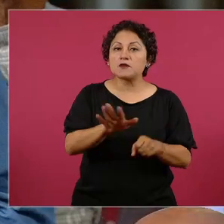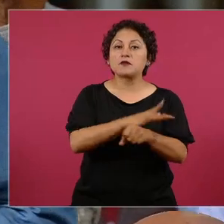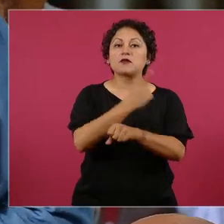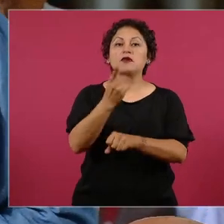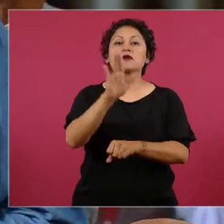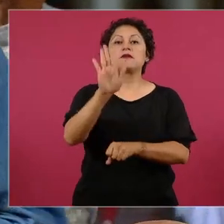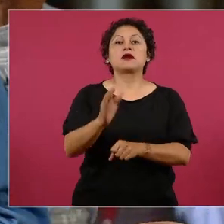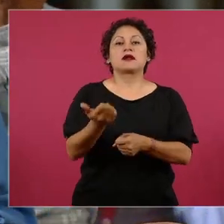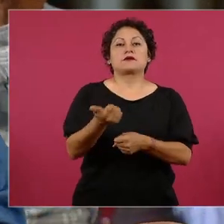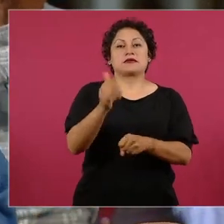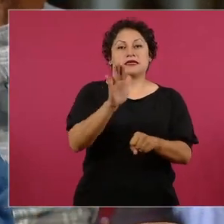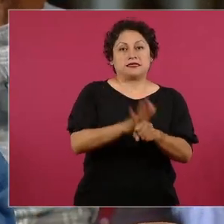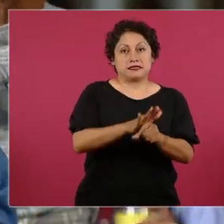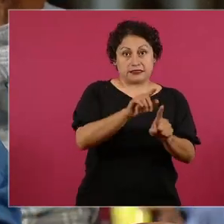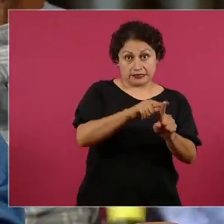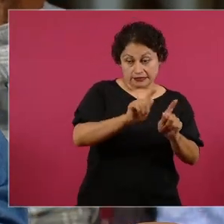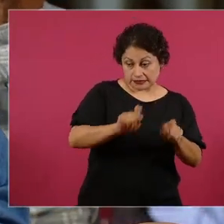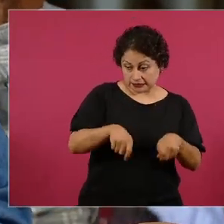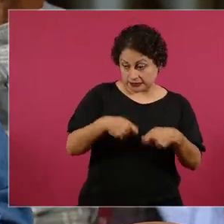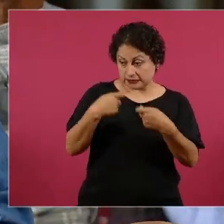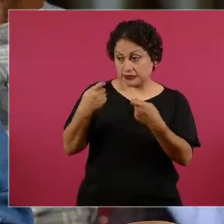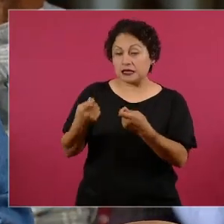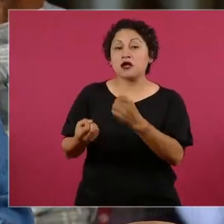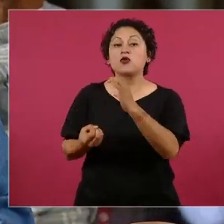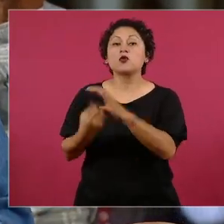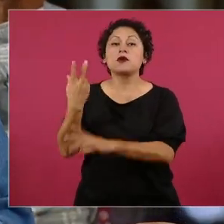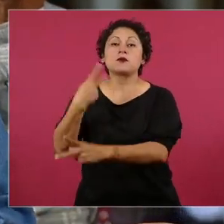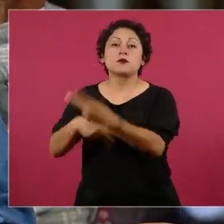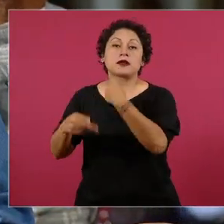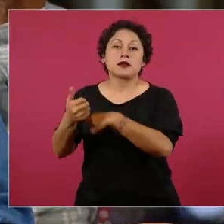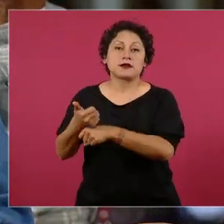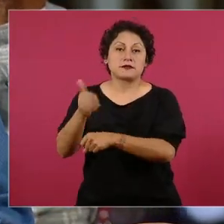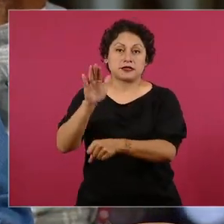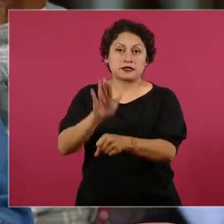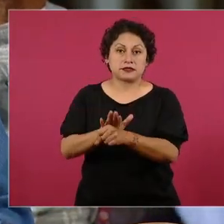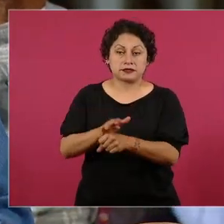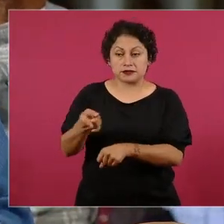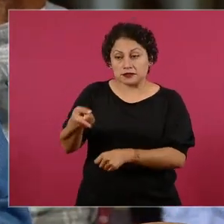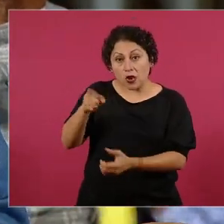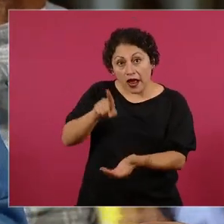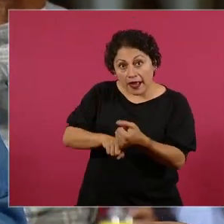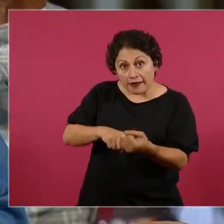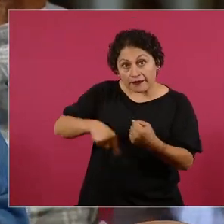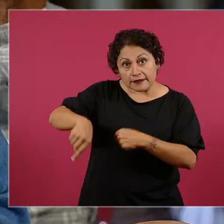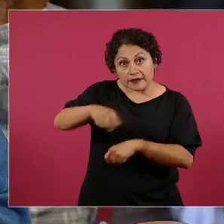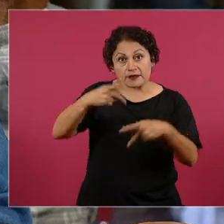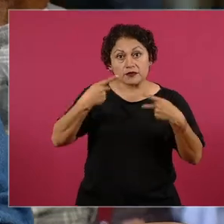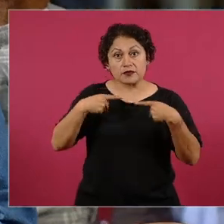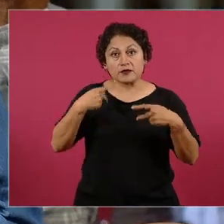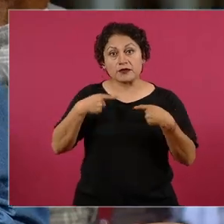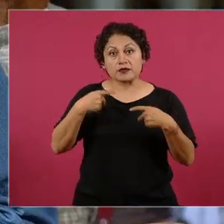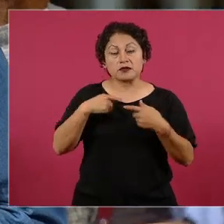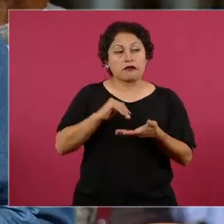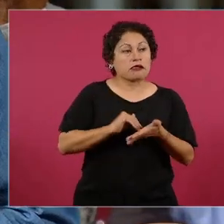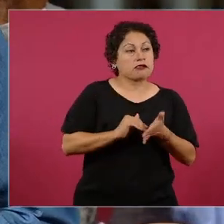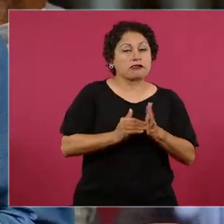esta administración y antes de que empiecen los nuevos, estos se acoluden para clausurar gasolineras,